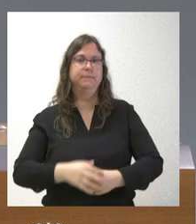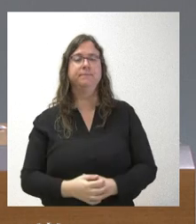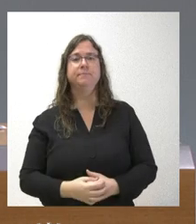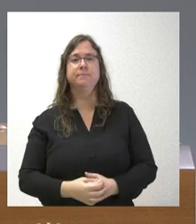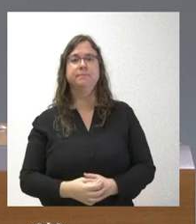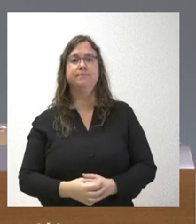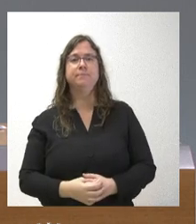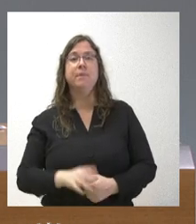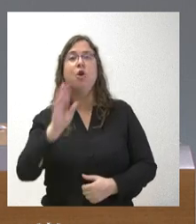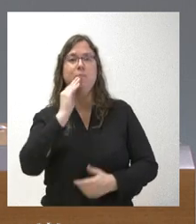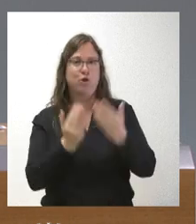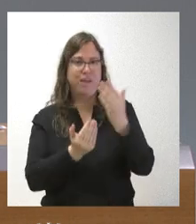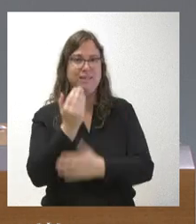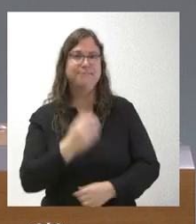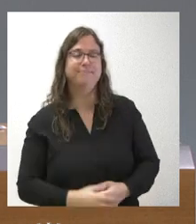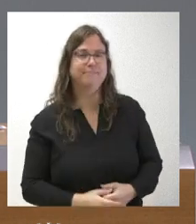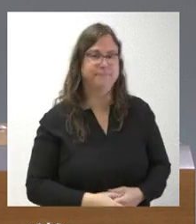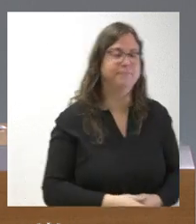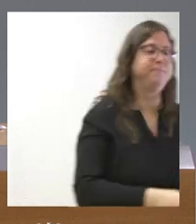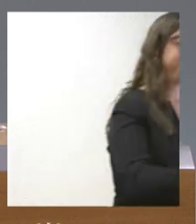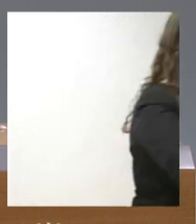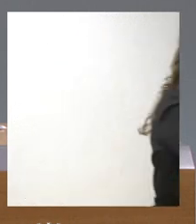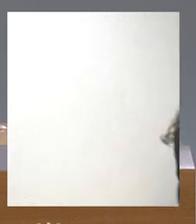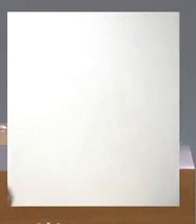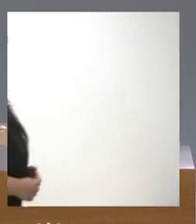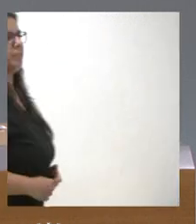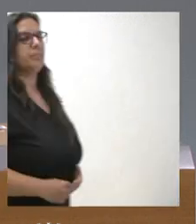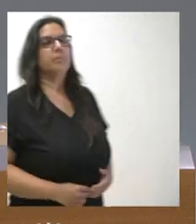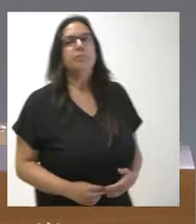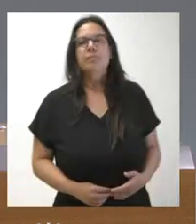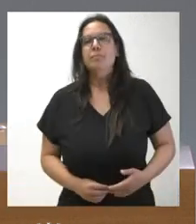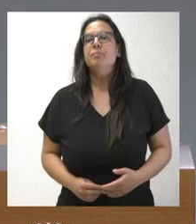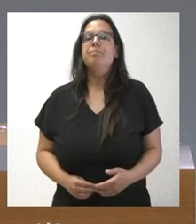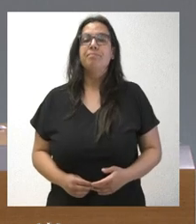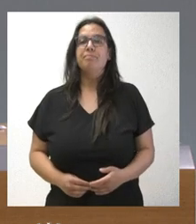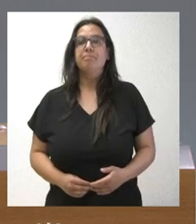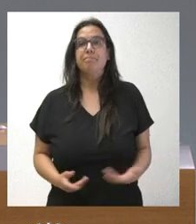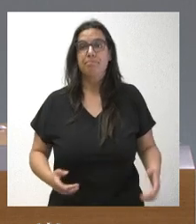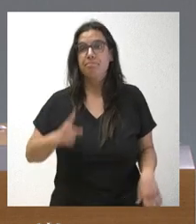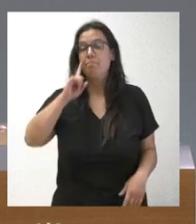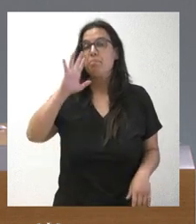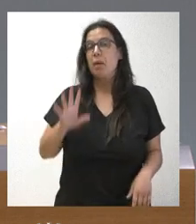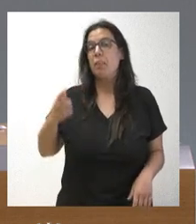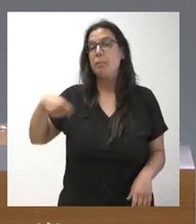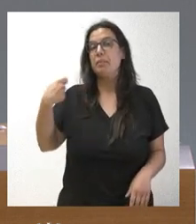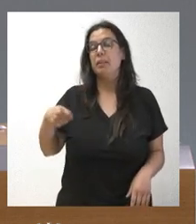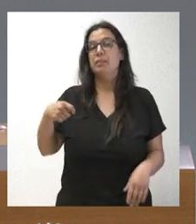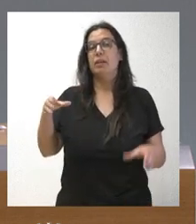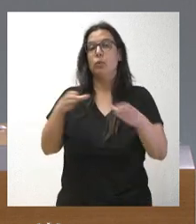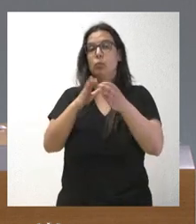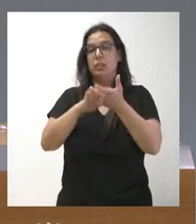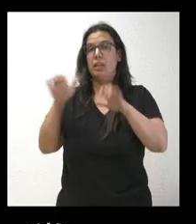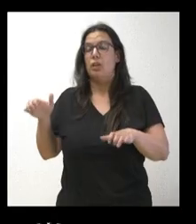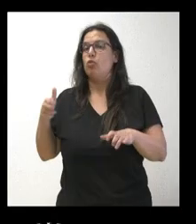Sí, hola, buenos días. Buenos días. Al parecer, el presidente de la Junta no va a comparecer en las Cortes para el tema de la